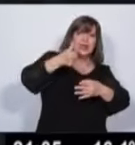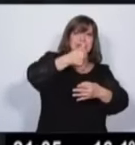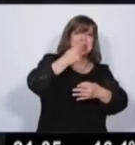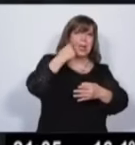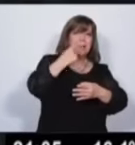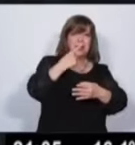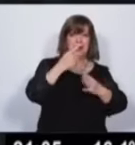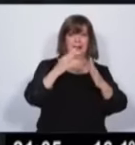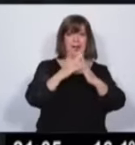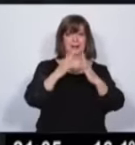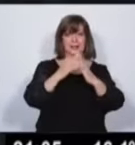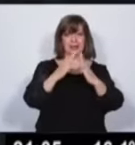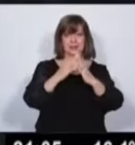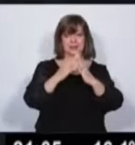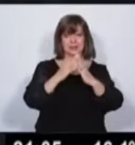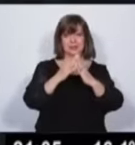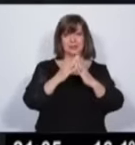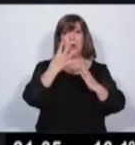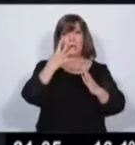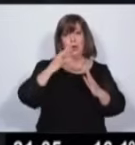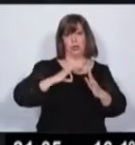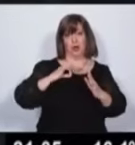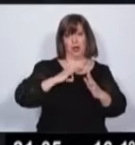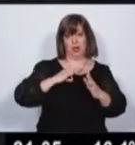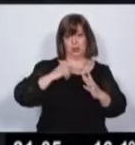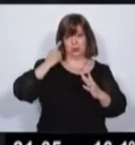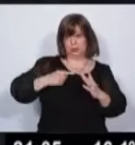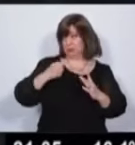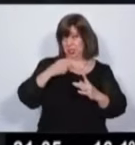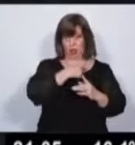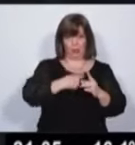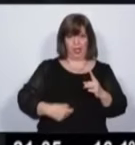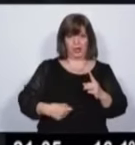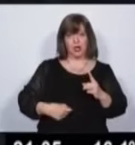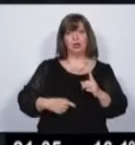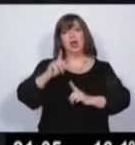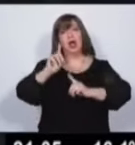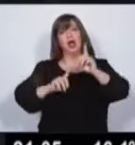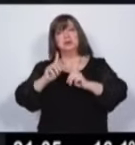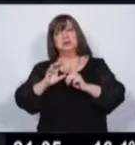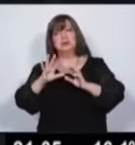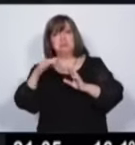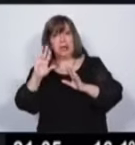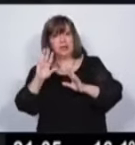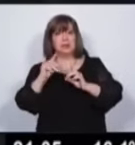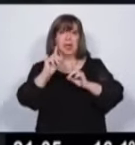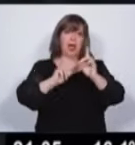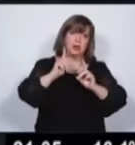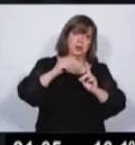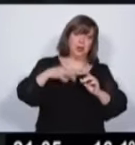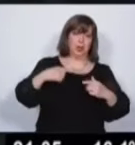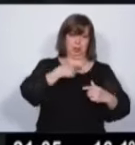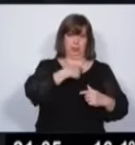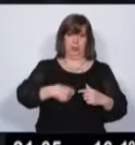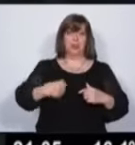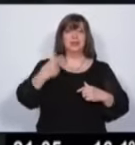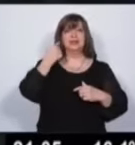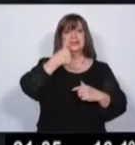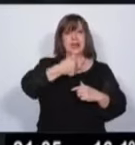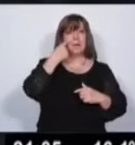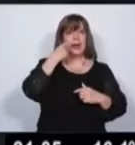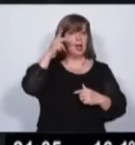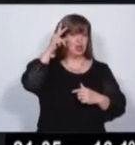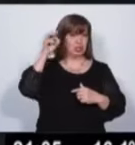mil casas promedio en los cuatro años de mandato. Algunos un poco más, un poco menos. En mi gestión 6 mil 800.